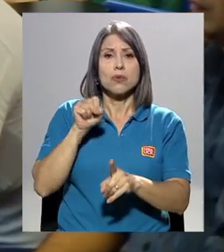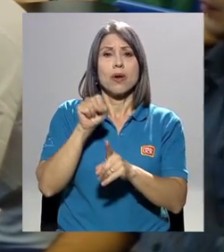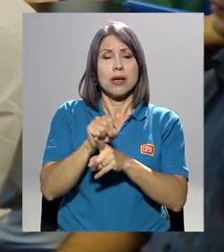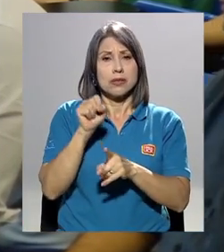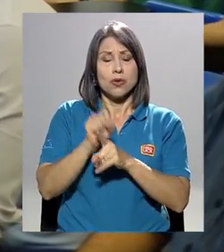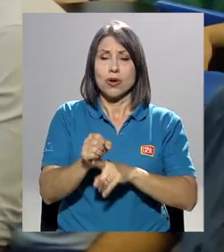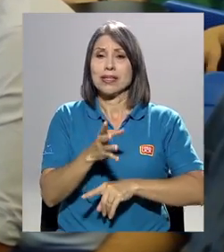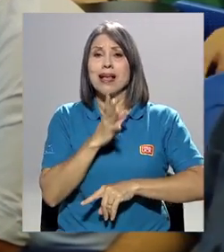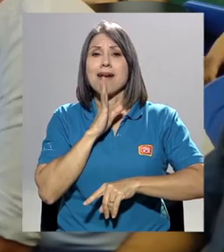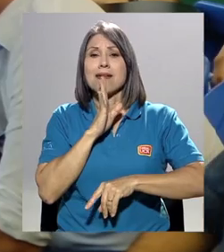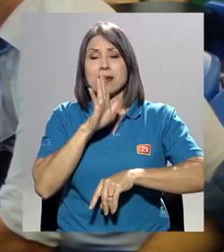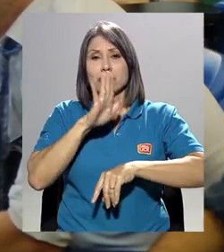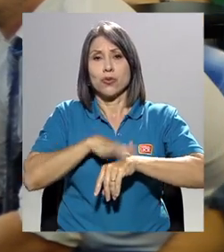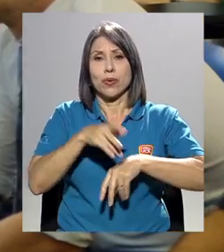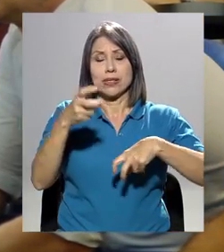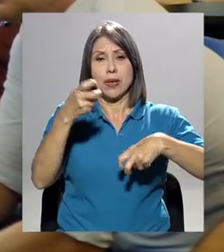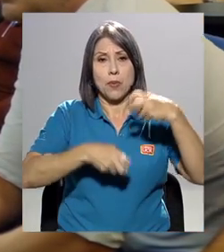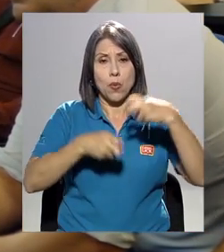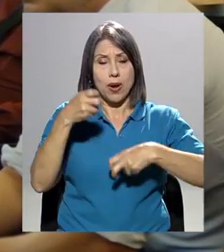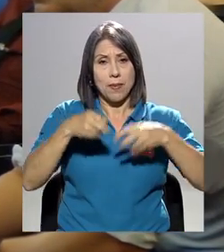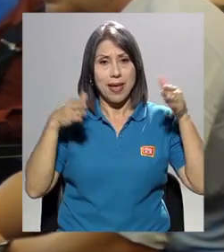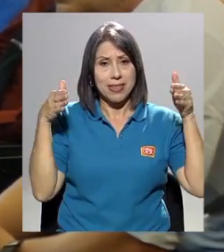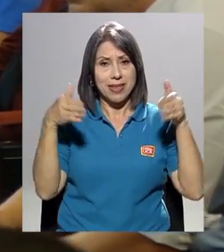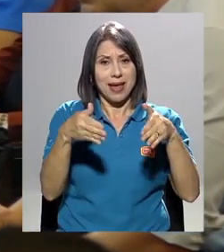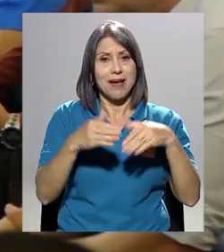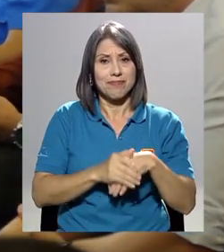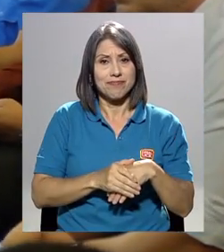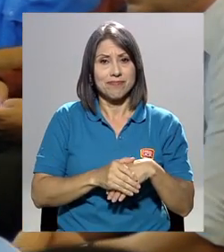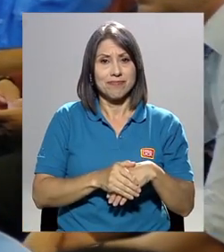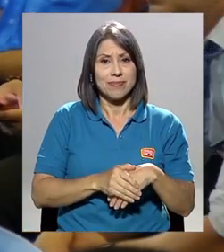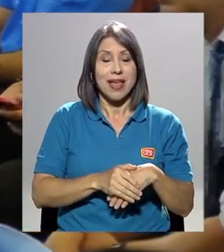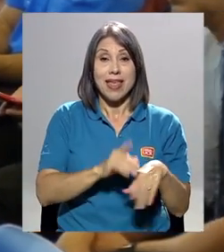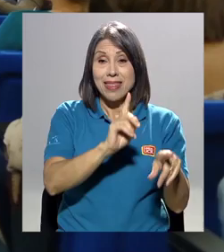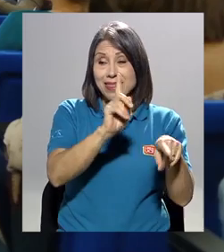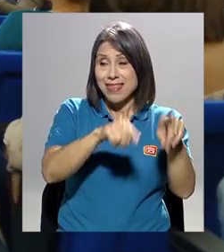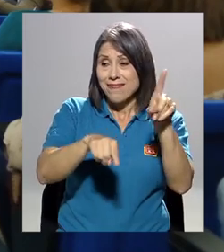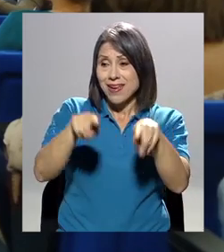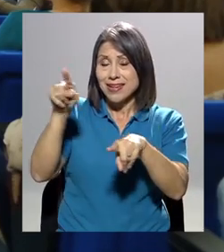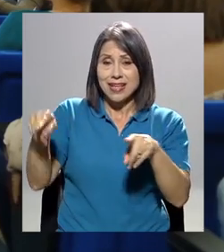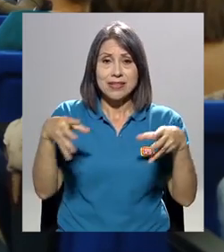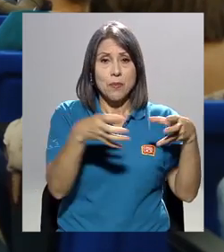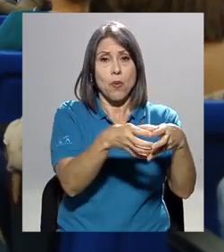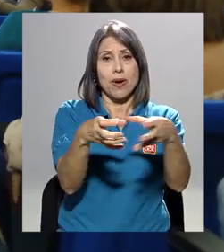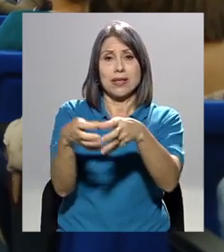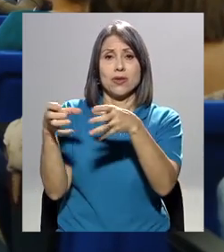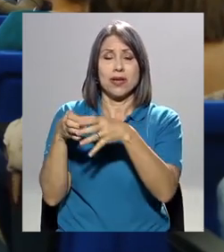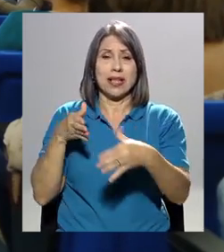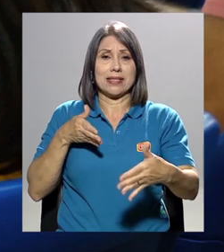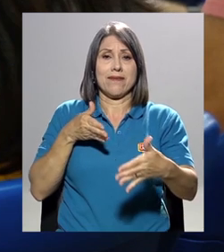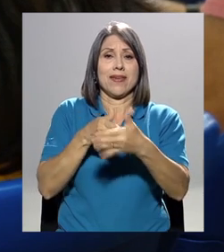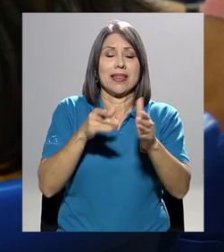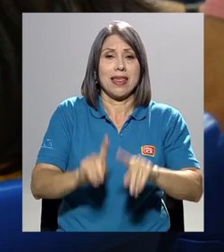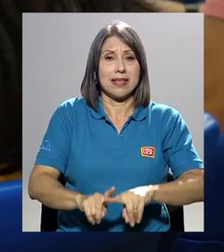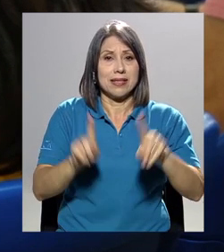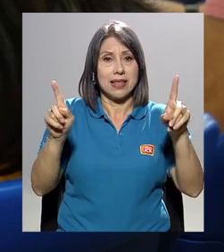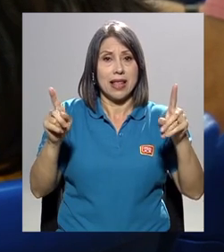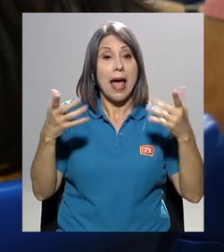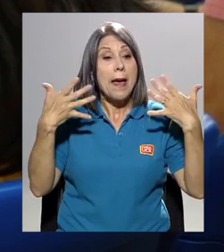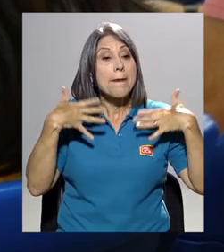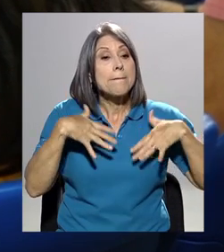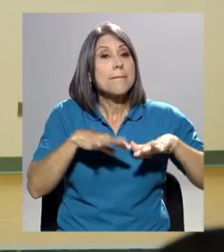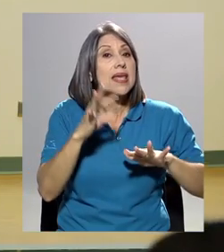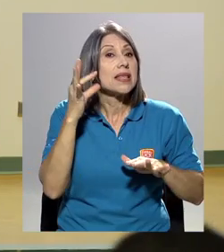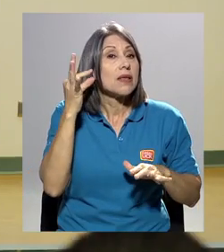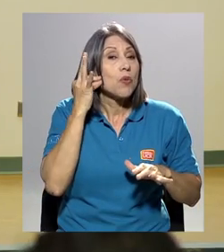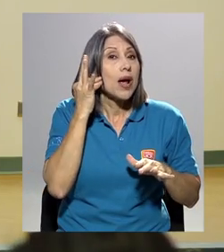el abordaje de esta problemática, que afecta de forma distinta a las diversas poblaciones. Mientras las mujeres son presa de